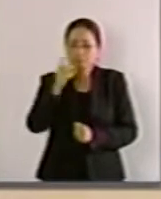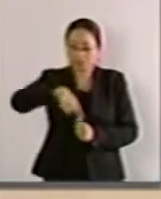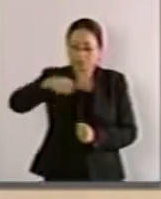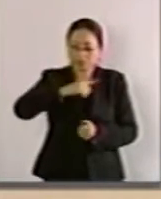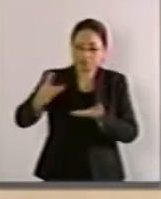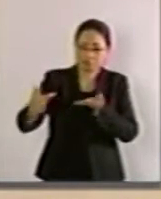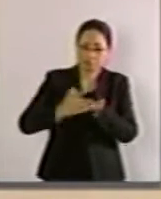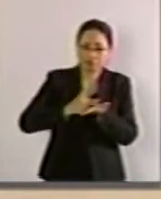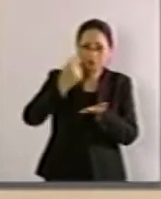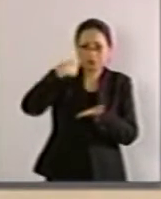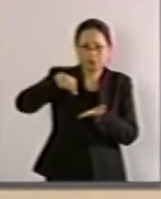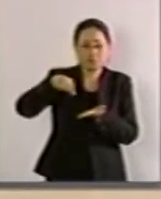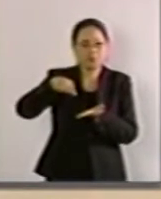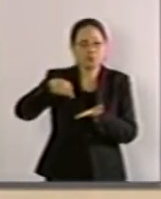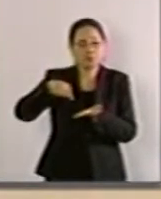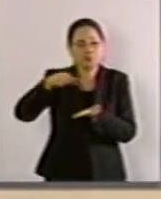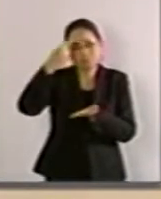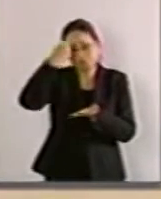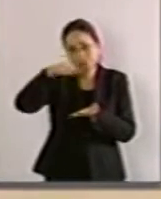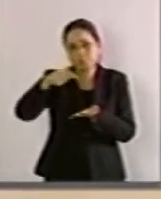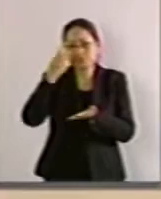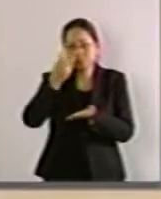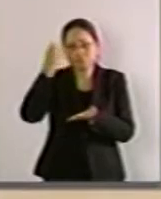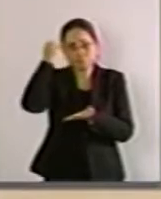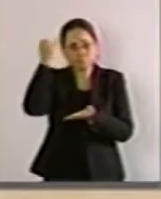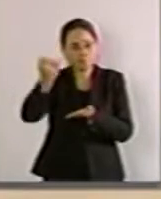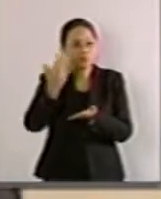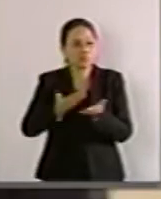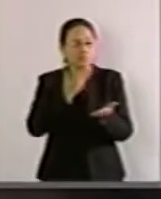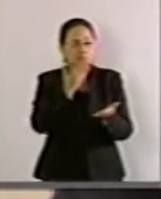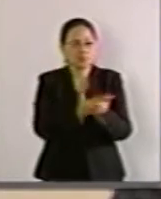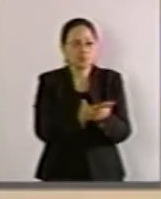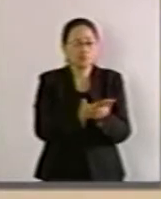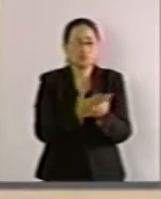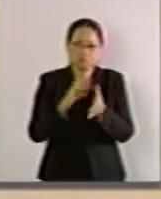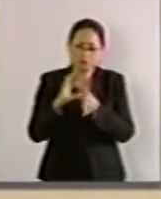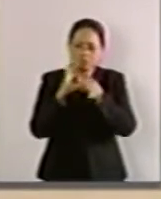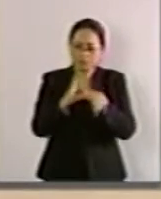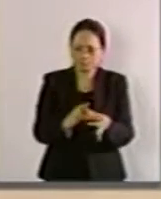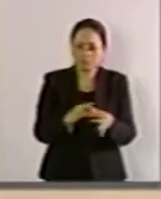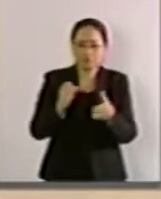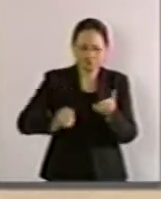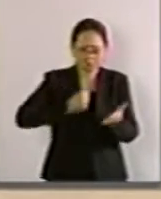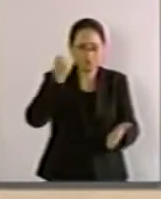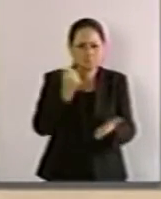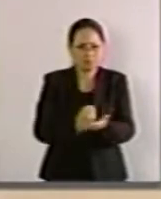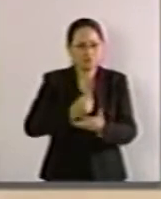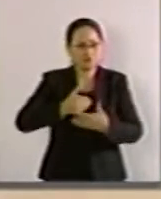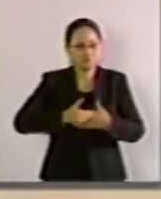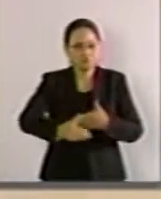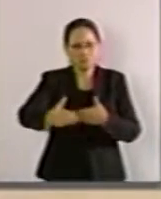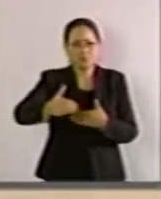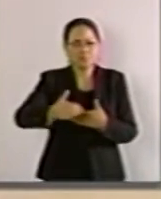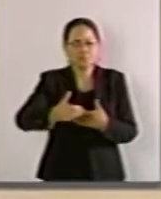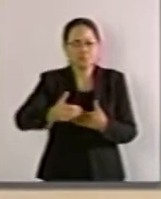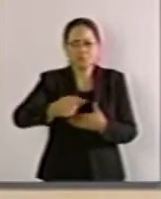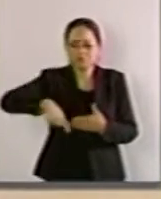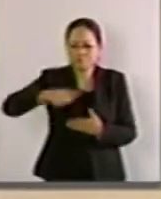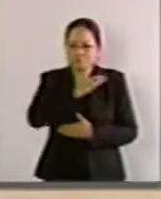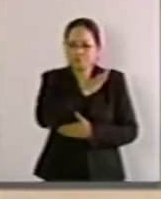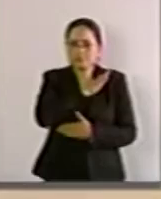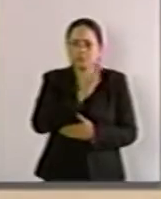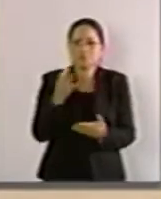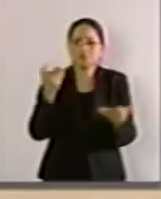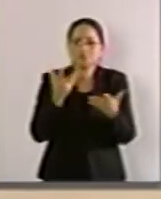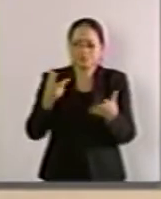para que esta iniciativa prospere, se apruebe, podemos iniciar